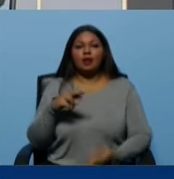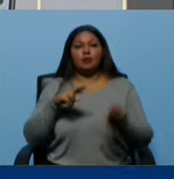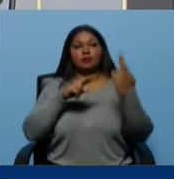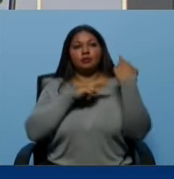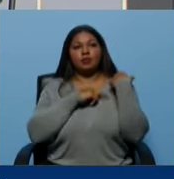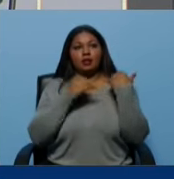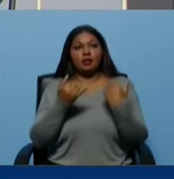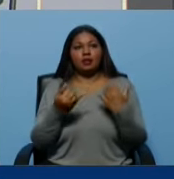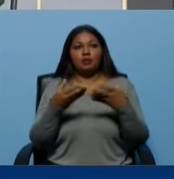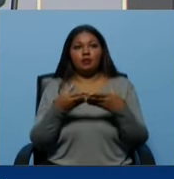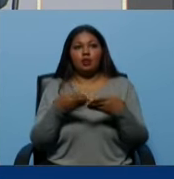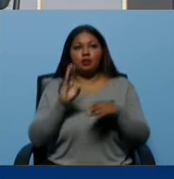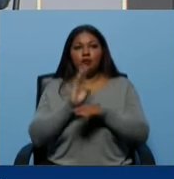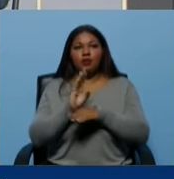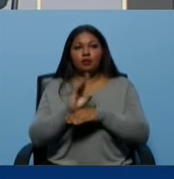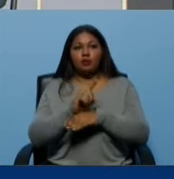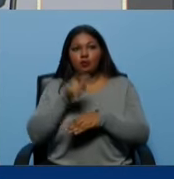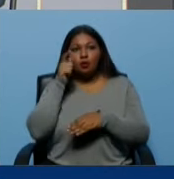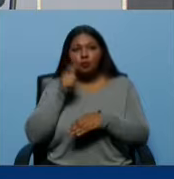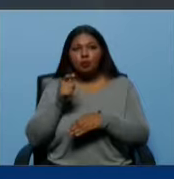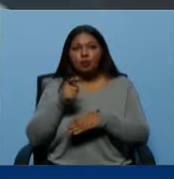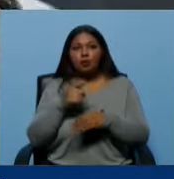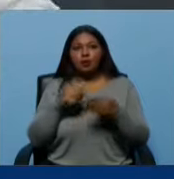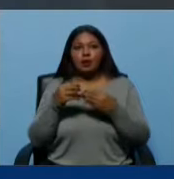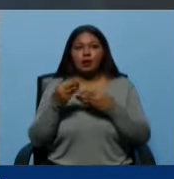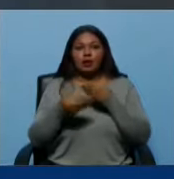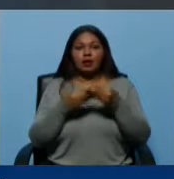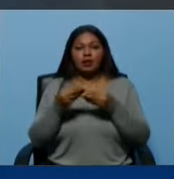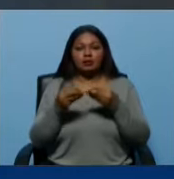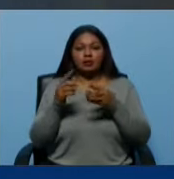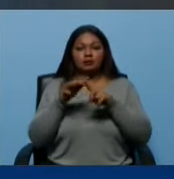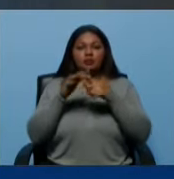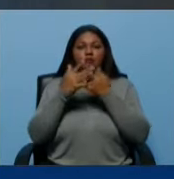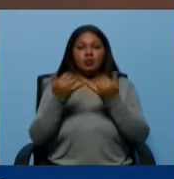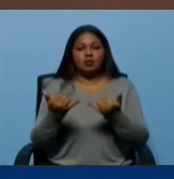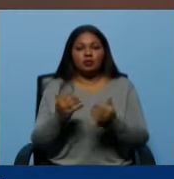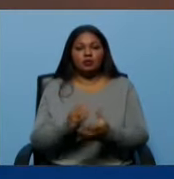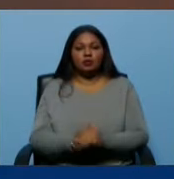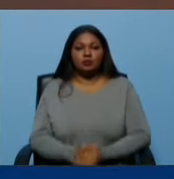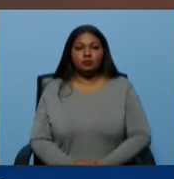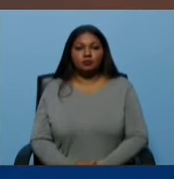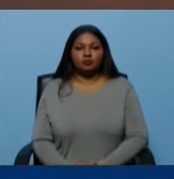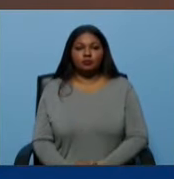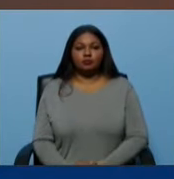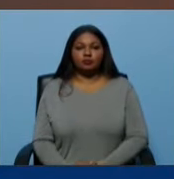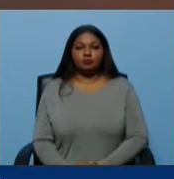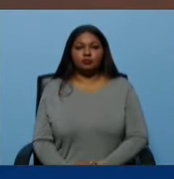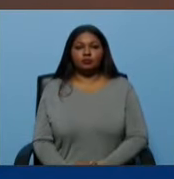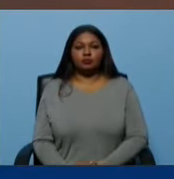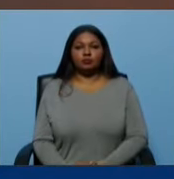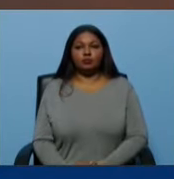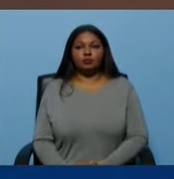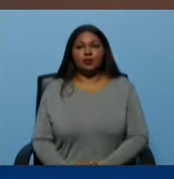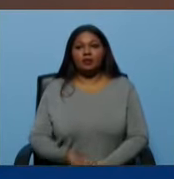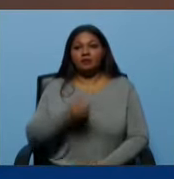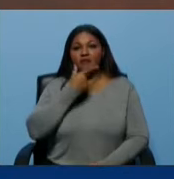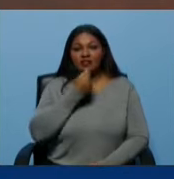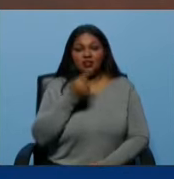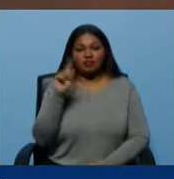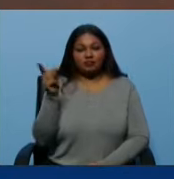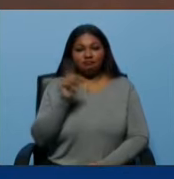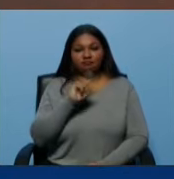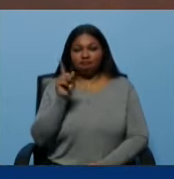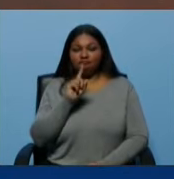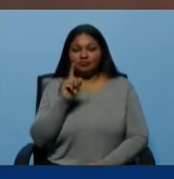de proteger a la población para que no se generen delitos en ese entorno digital. Y que no es fácil, porque todo el mundo no tiene